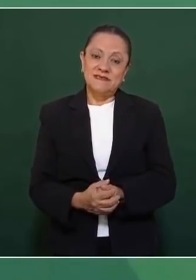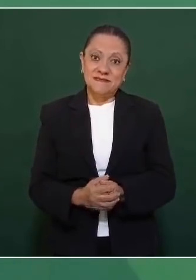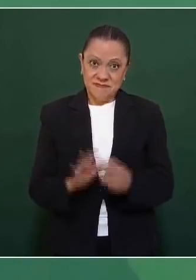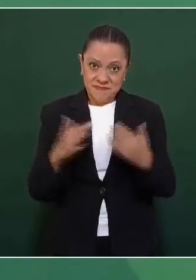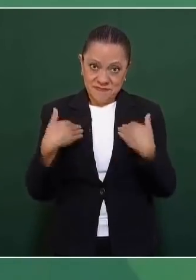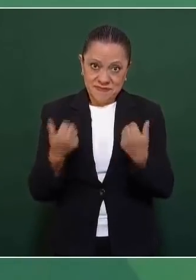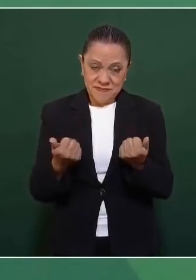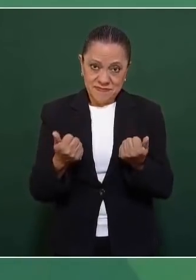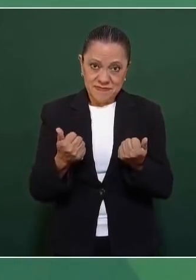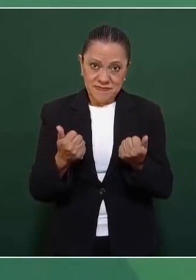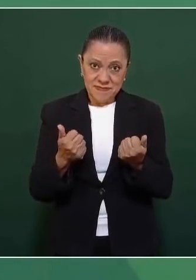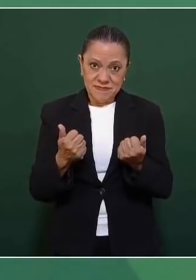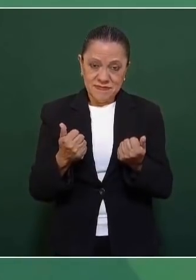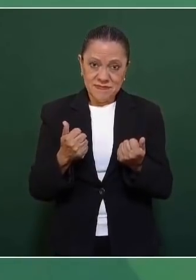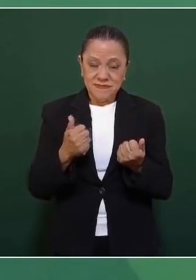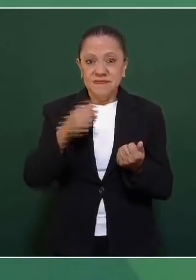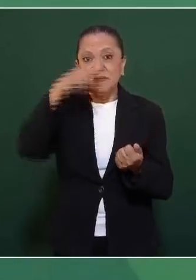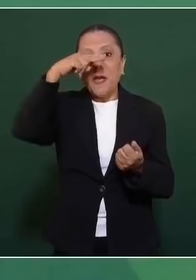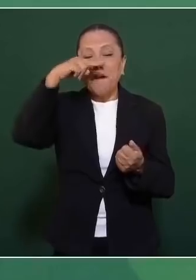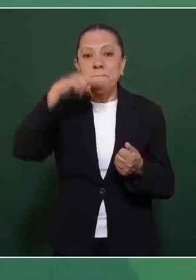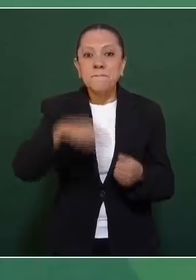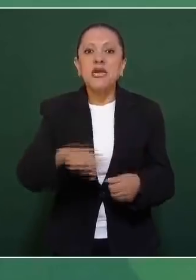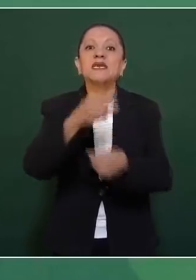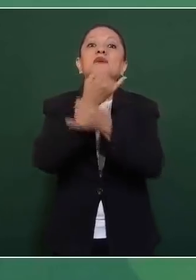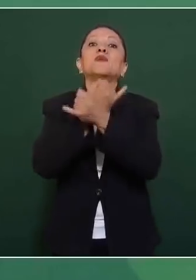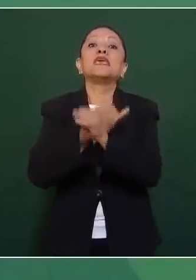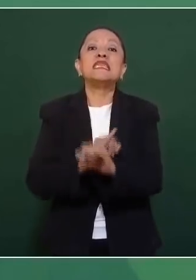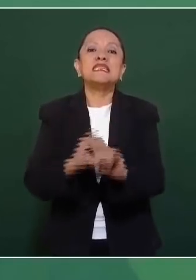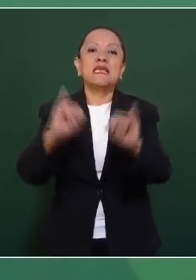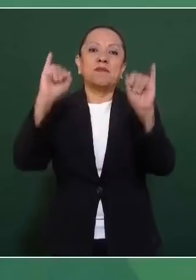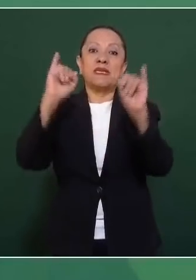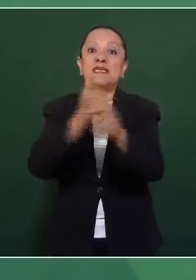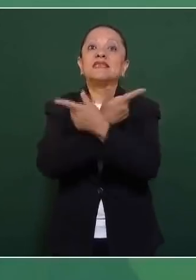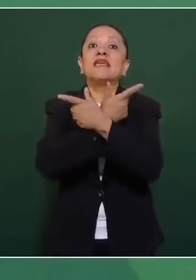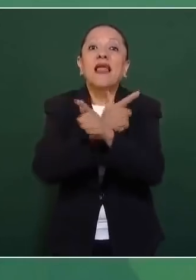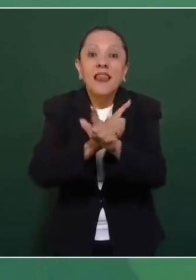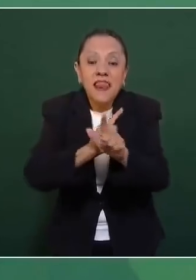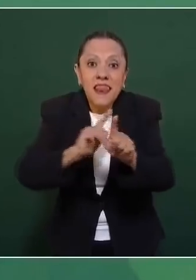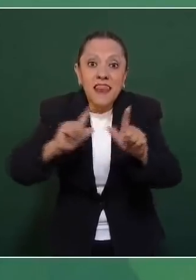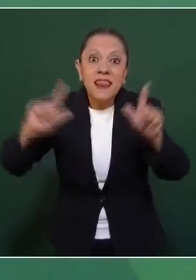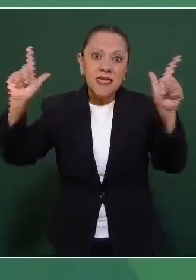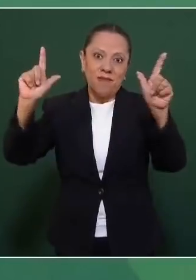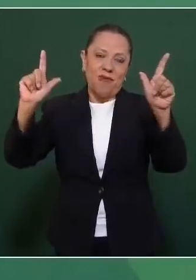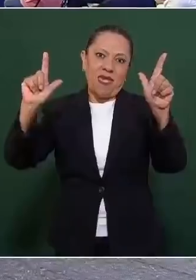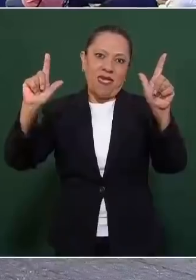que México es un país independiente, libre y soberano.